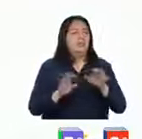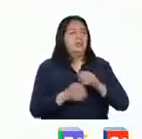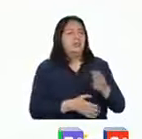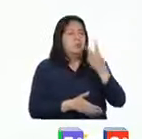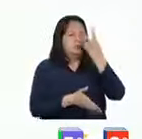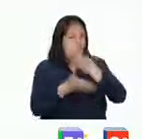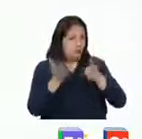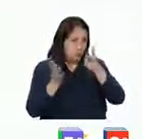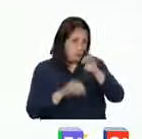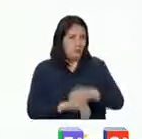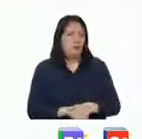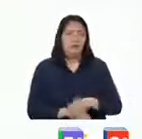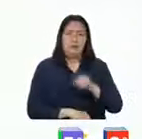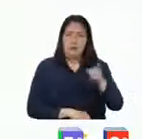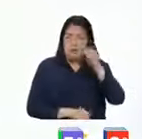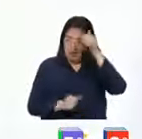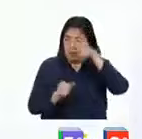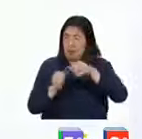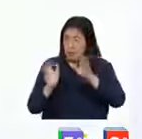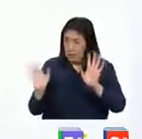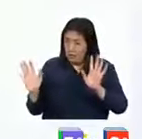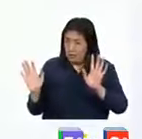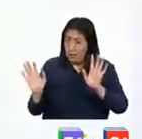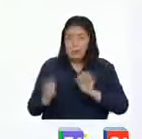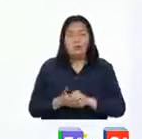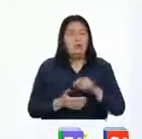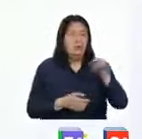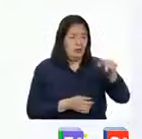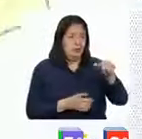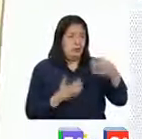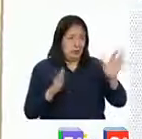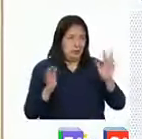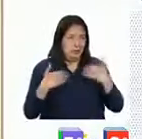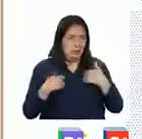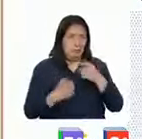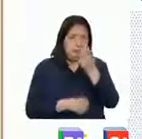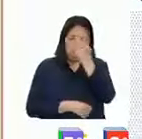próximas dos semanas. ¿Las recuerdan? Aquí la tengo.